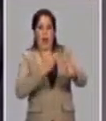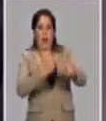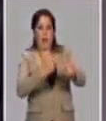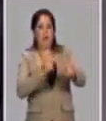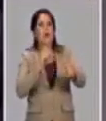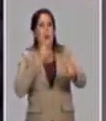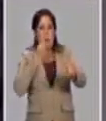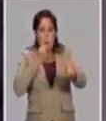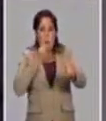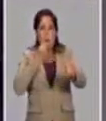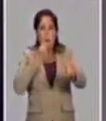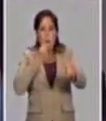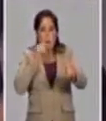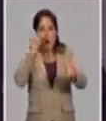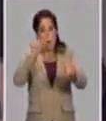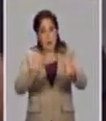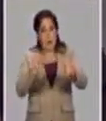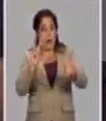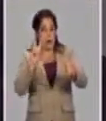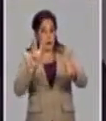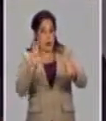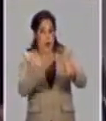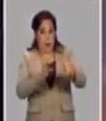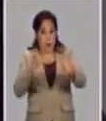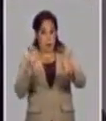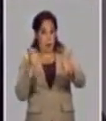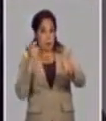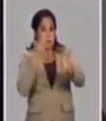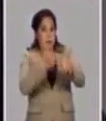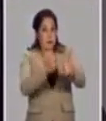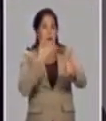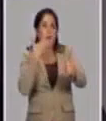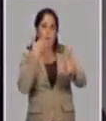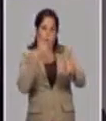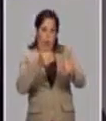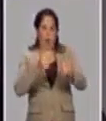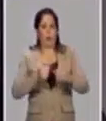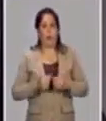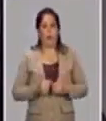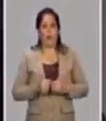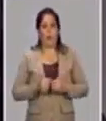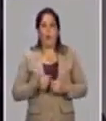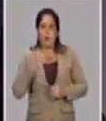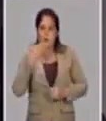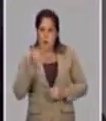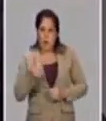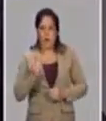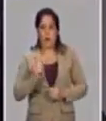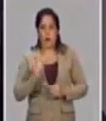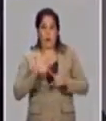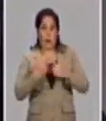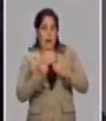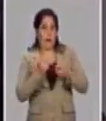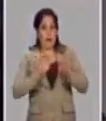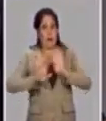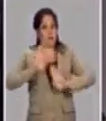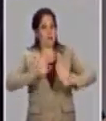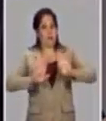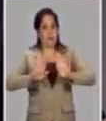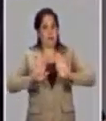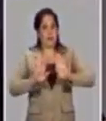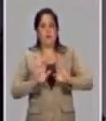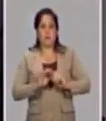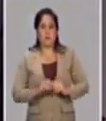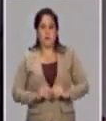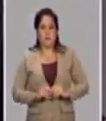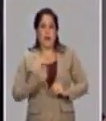da una idea que con mucha probabilidad esas vacunas van a tener una efectividad en reducir la